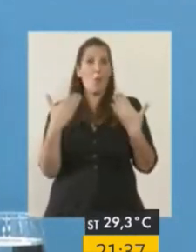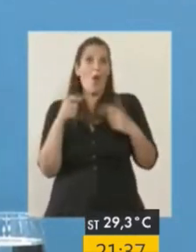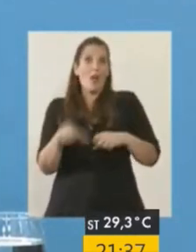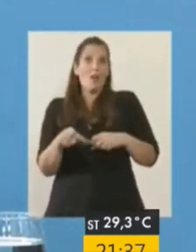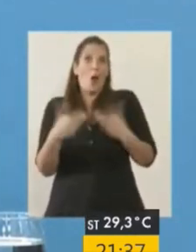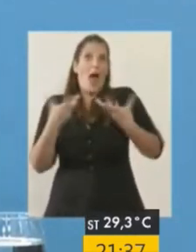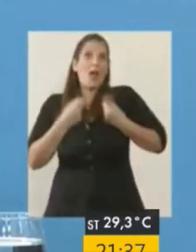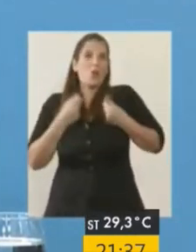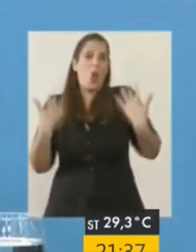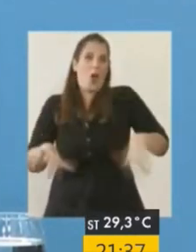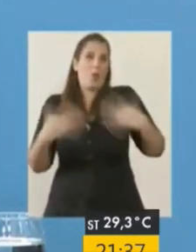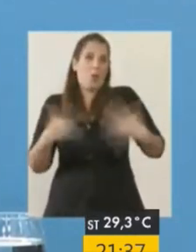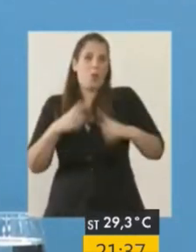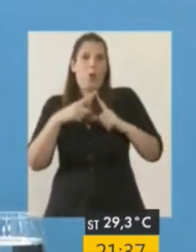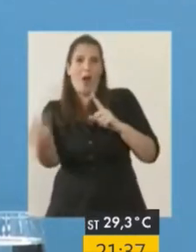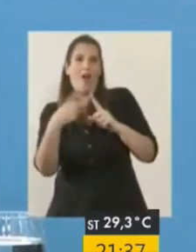también.